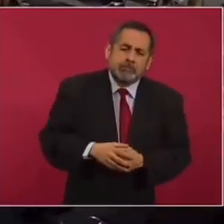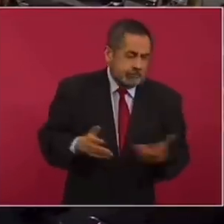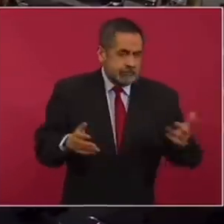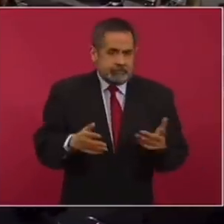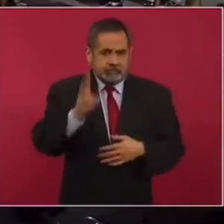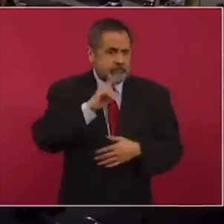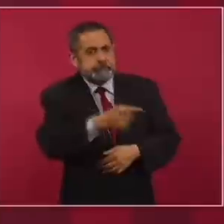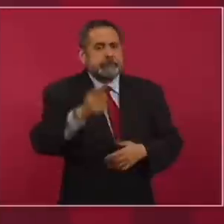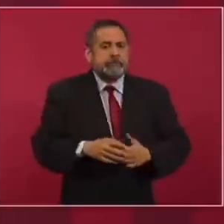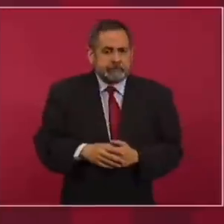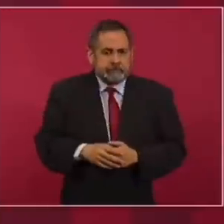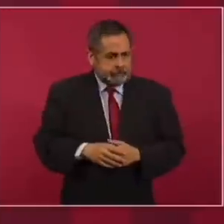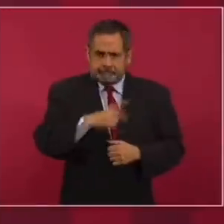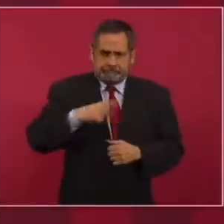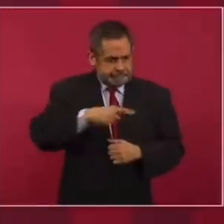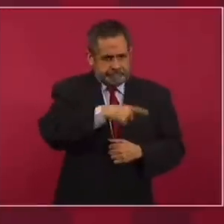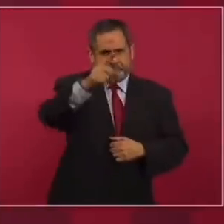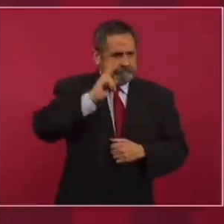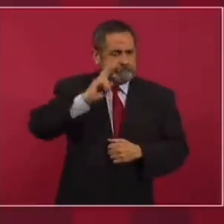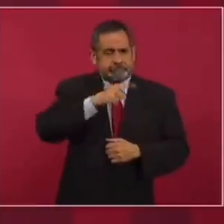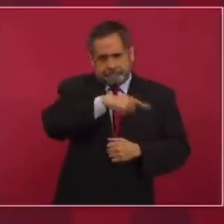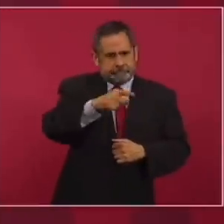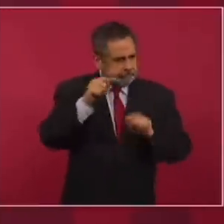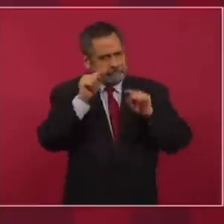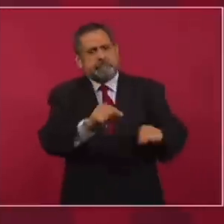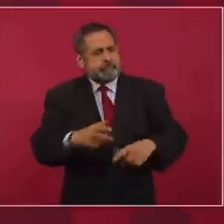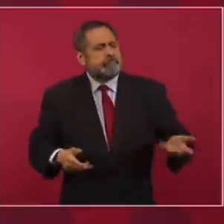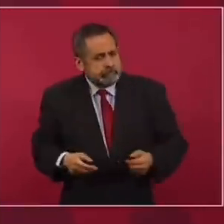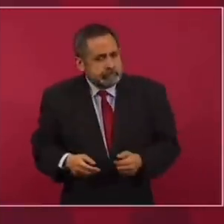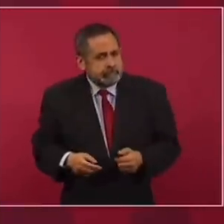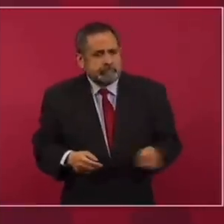abajo firmantes fueran... ¿Qué haría?